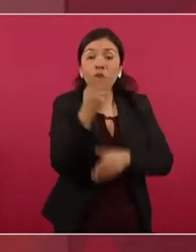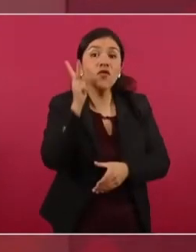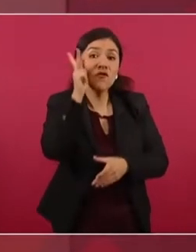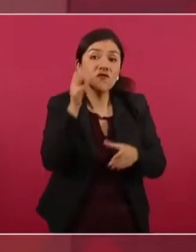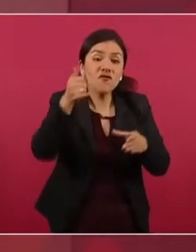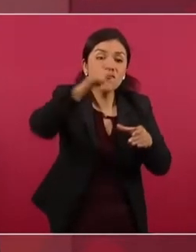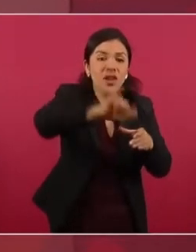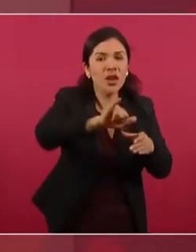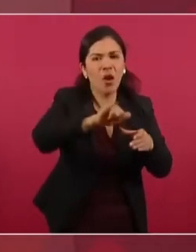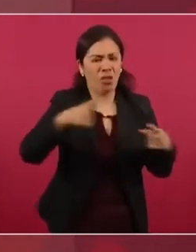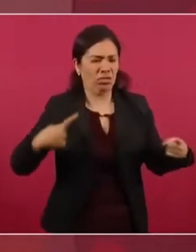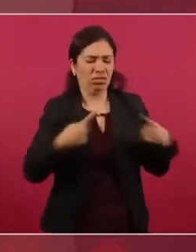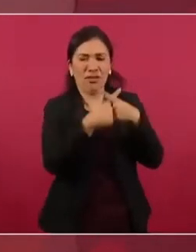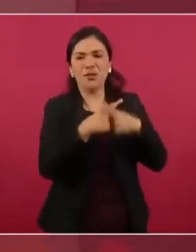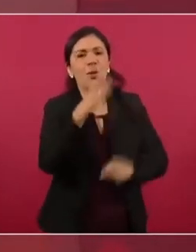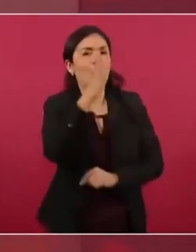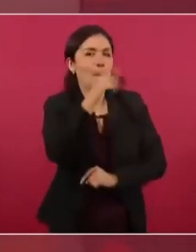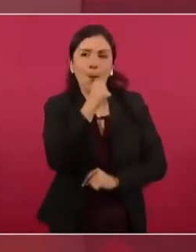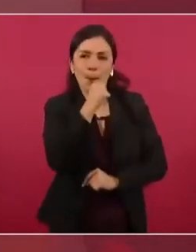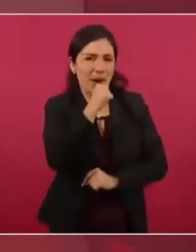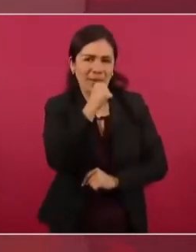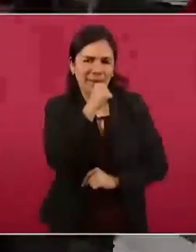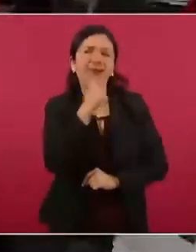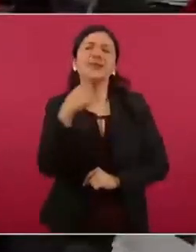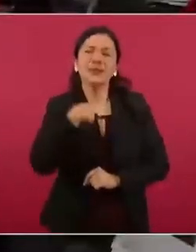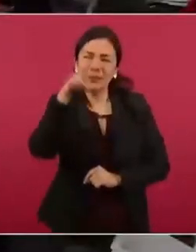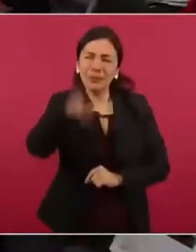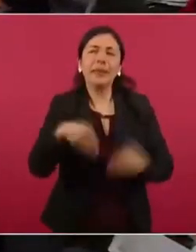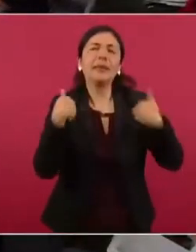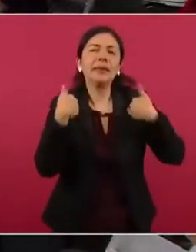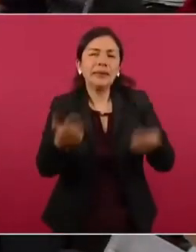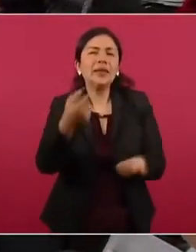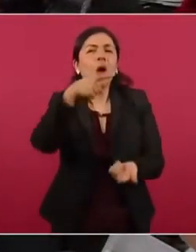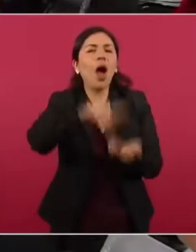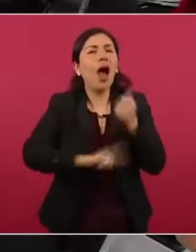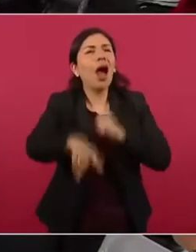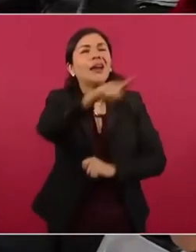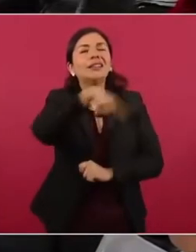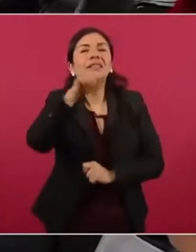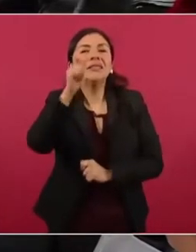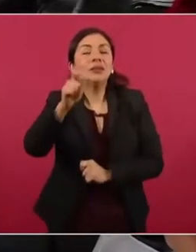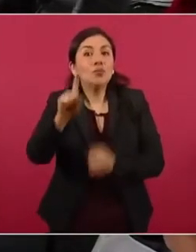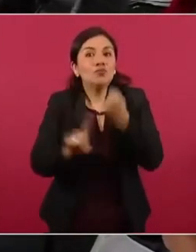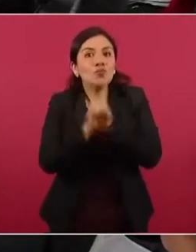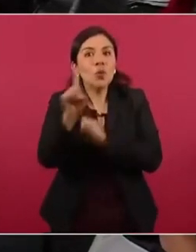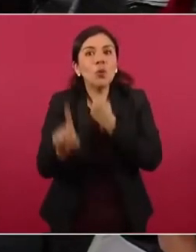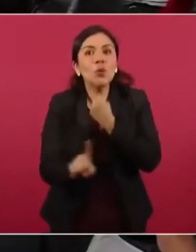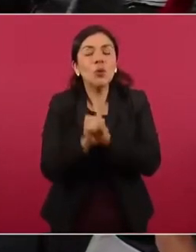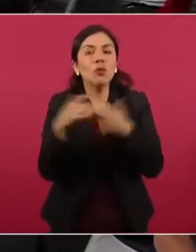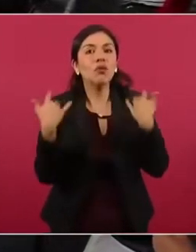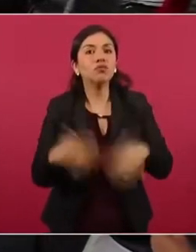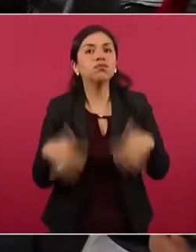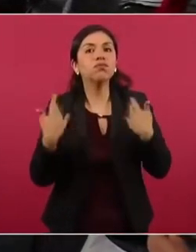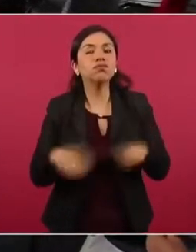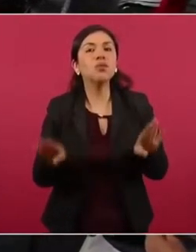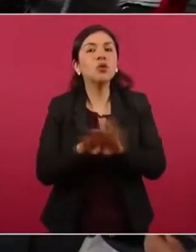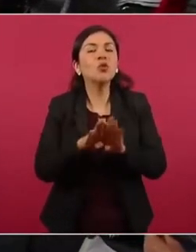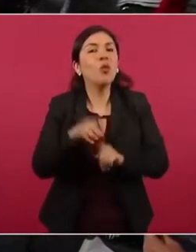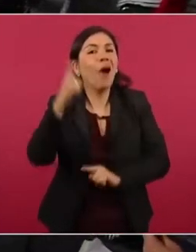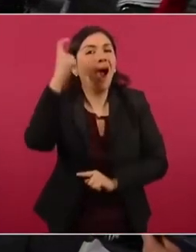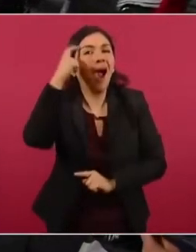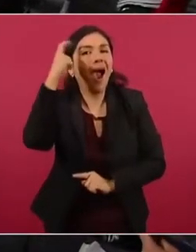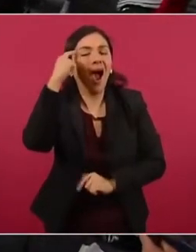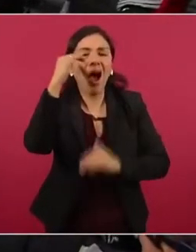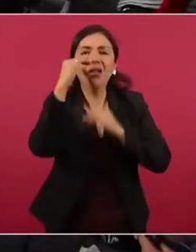Y entiendo, es un problema que tiene que ver con la mentalidad